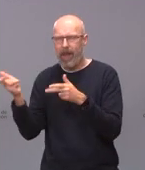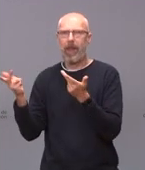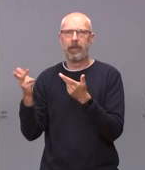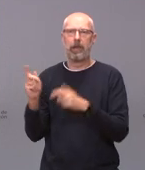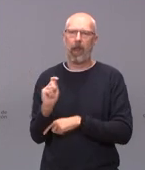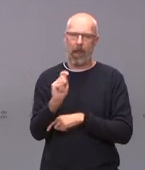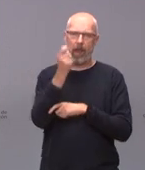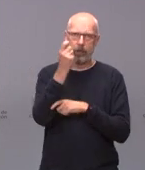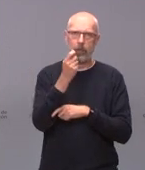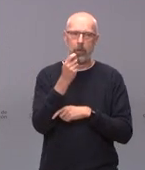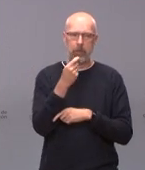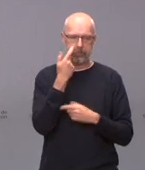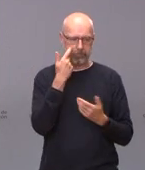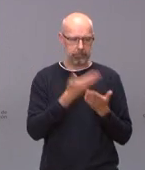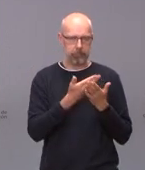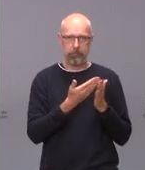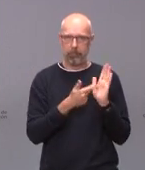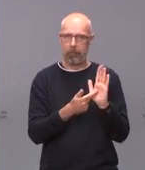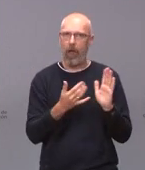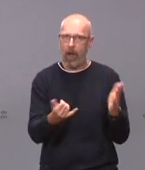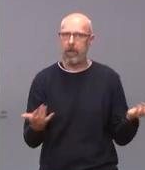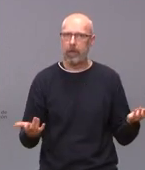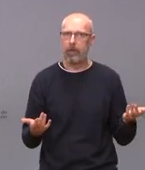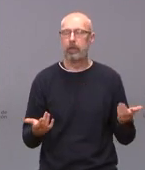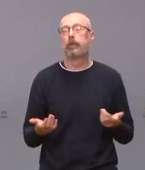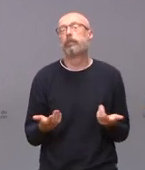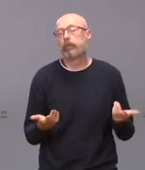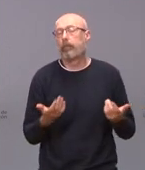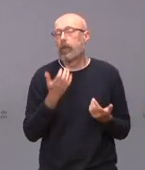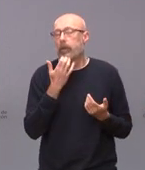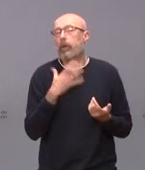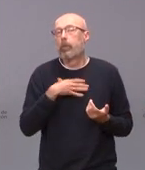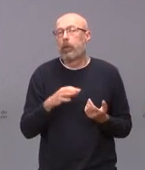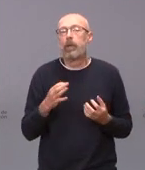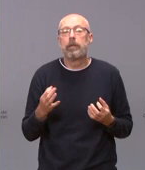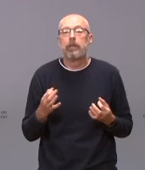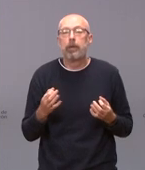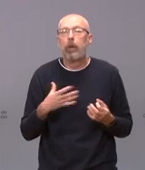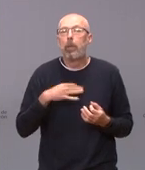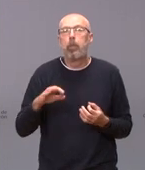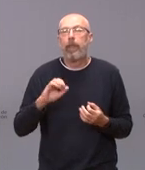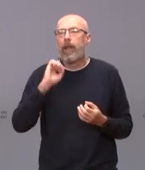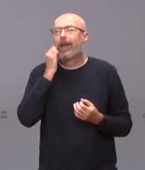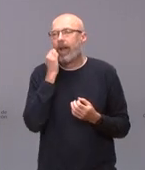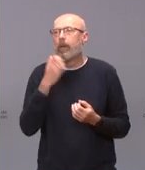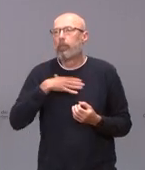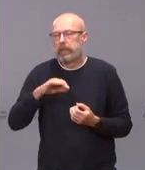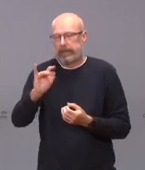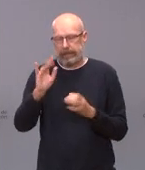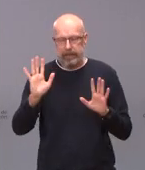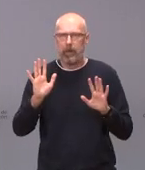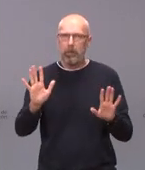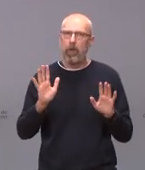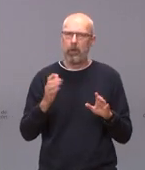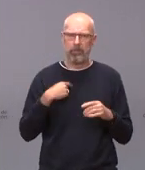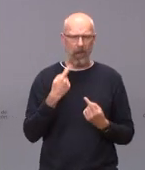que estamos viendo. Entonces, hombre, siempre hay la posibilidad de quejarse de todo, pero a veces no le deja de